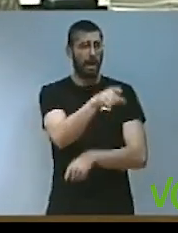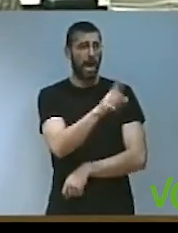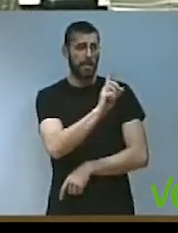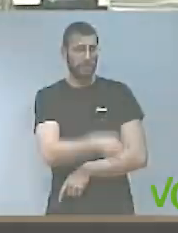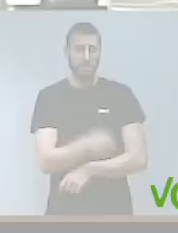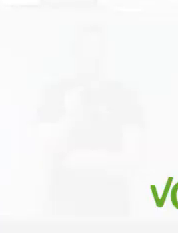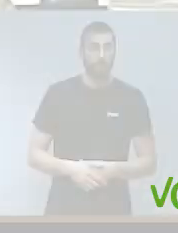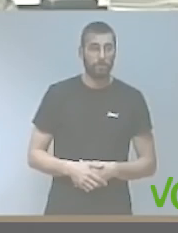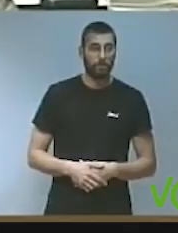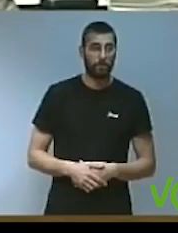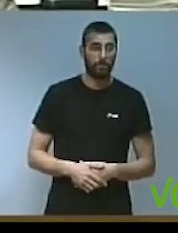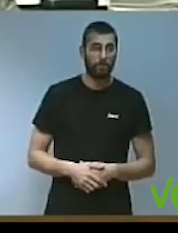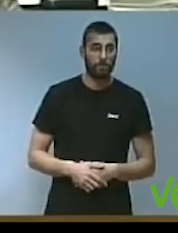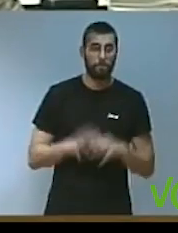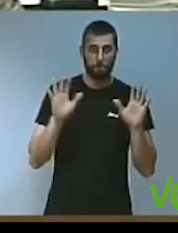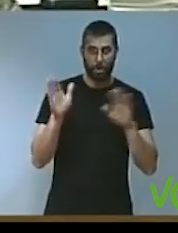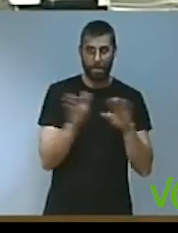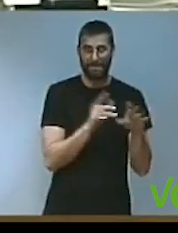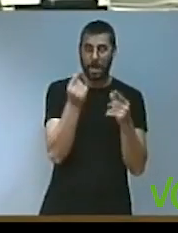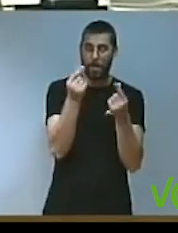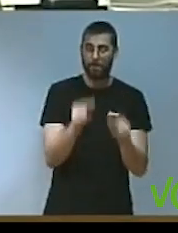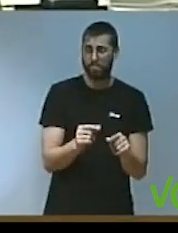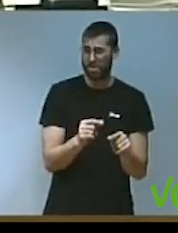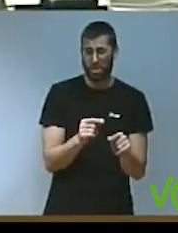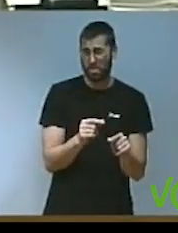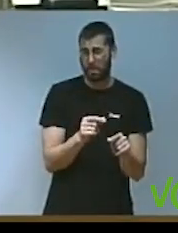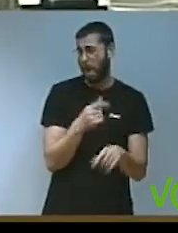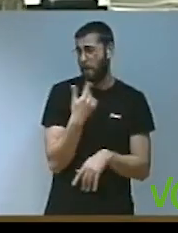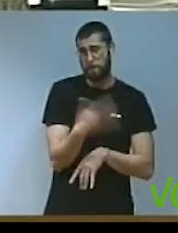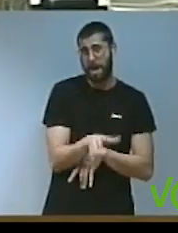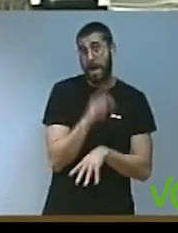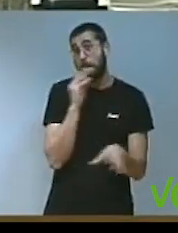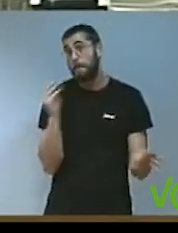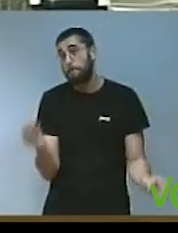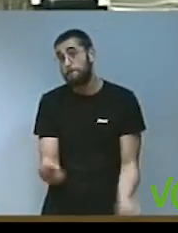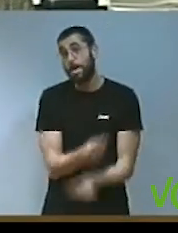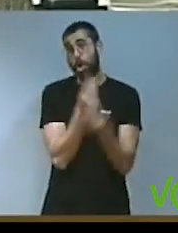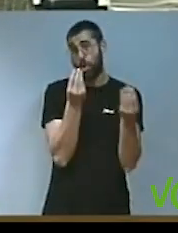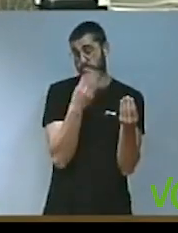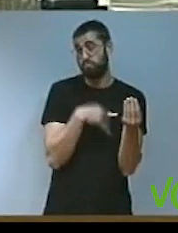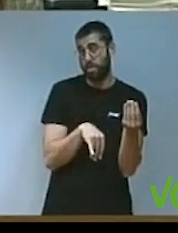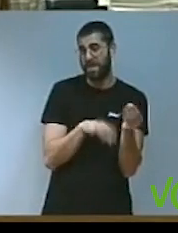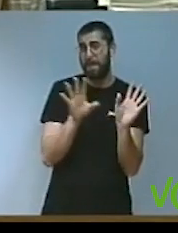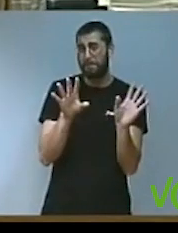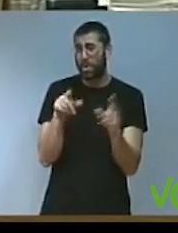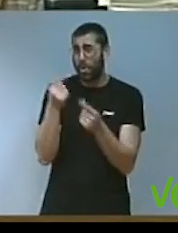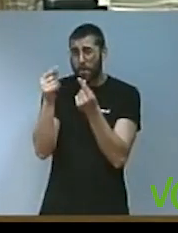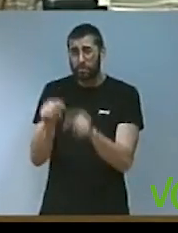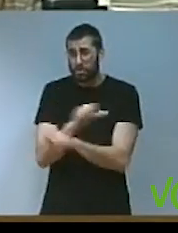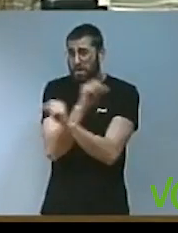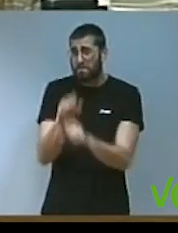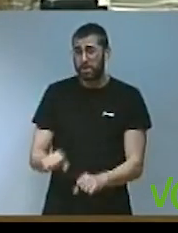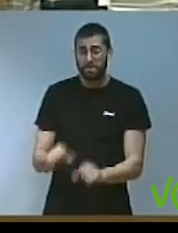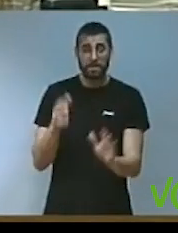no trabajaba. Un presupuesto malo, pues tendría opciones de ser mejorado, pero un presupuesto imposible es un